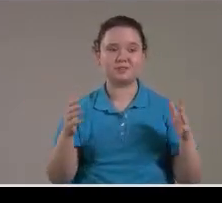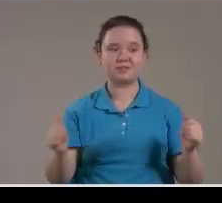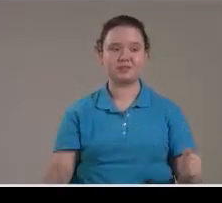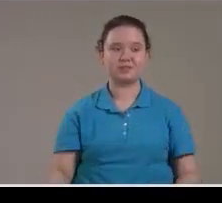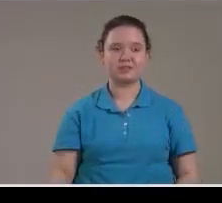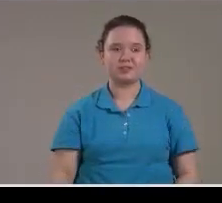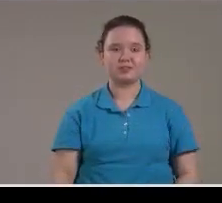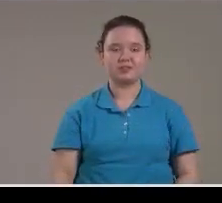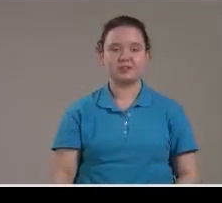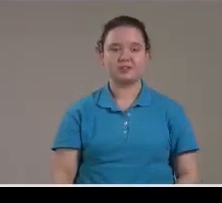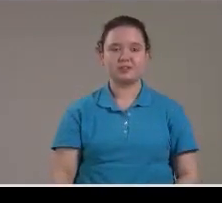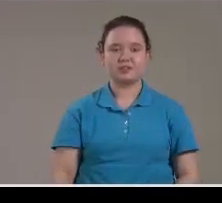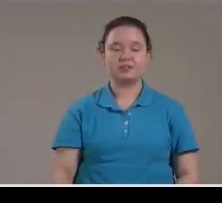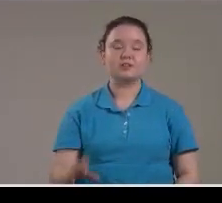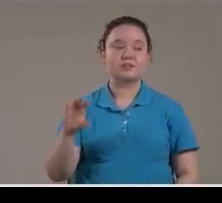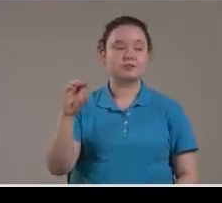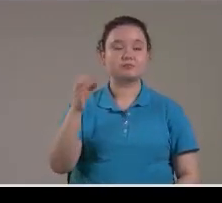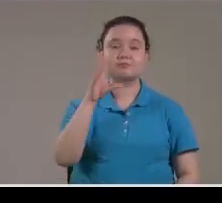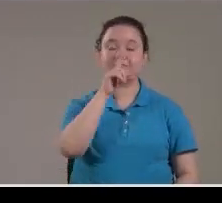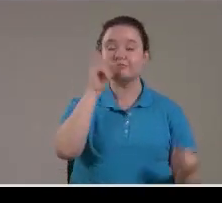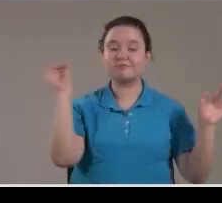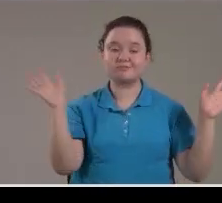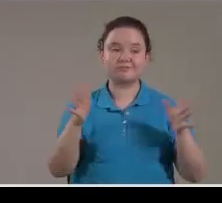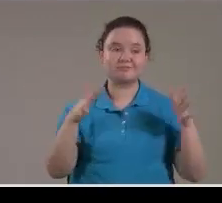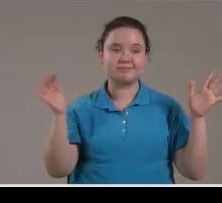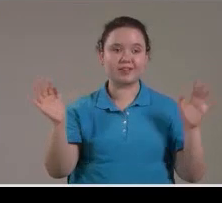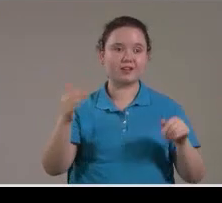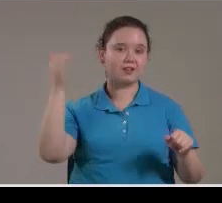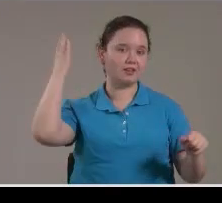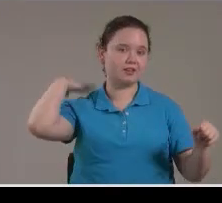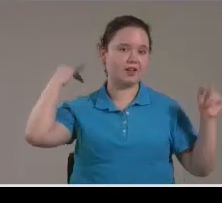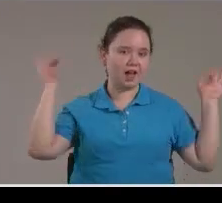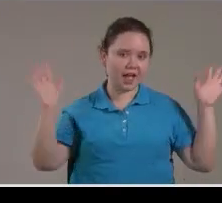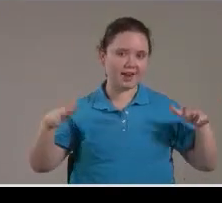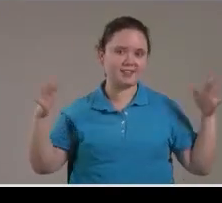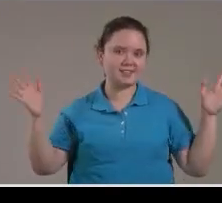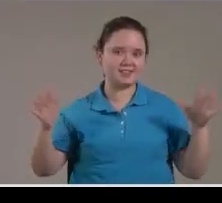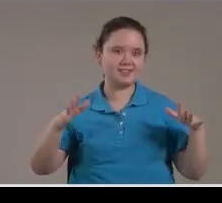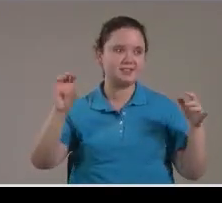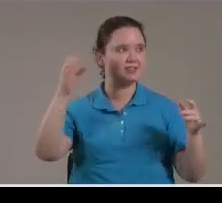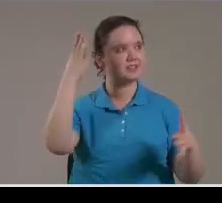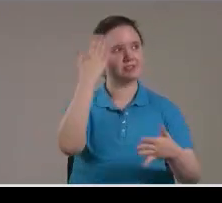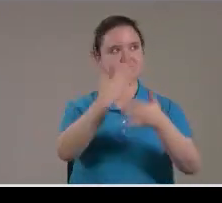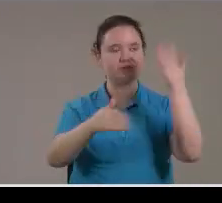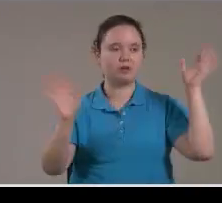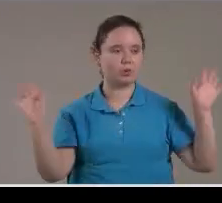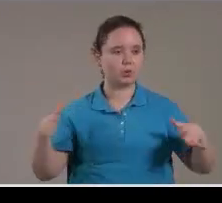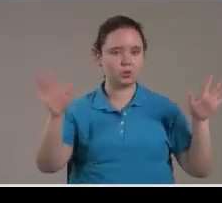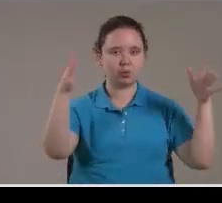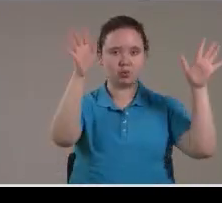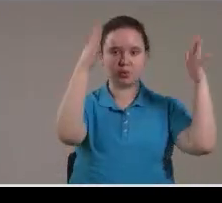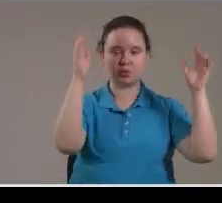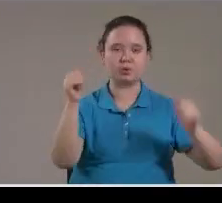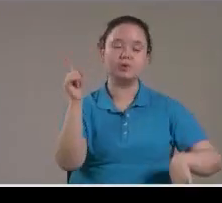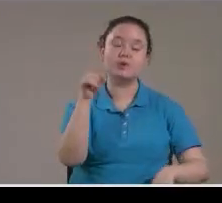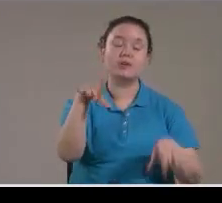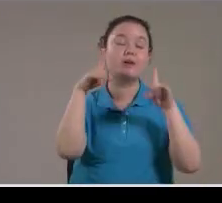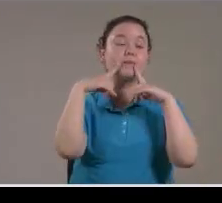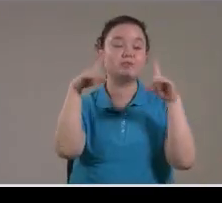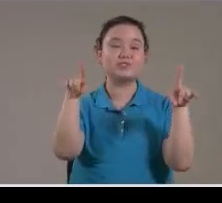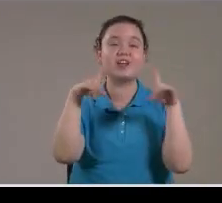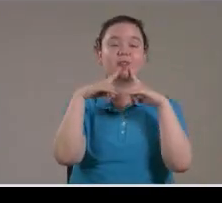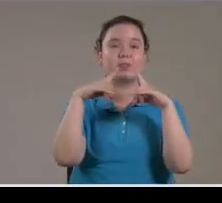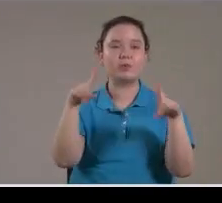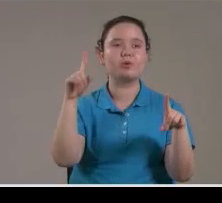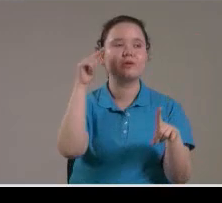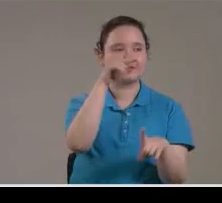Que le salieron Plumas Que le salieron Alas Y que de una vez Se fue volando Y que va anunciando